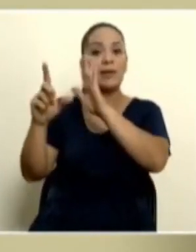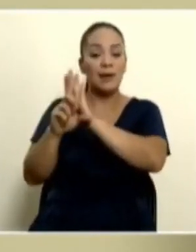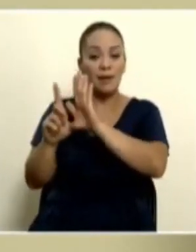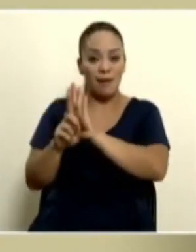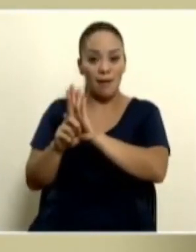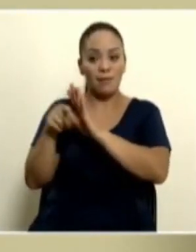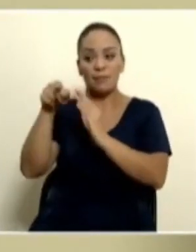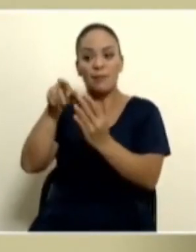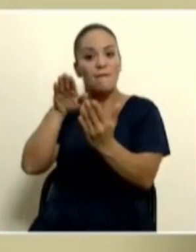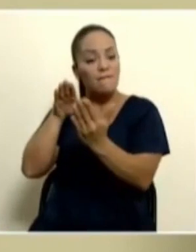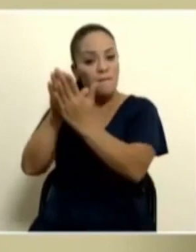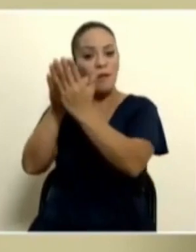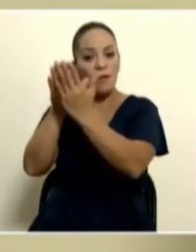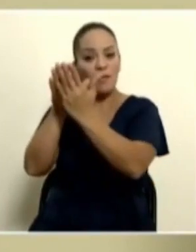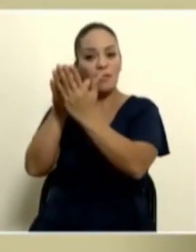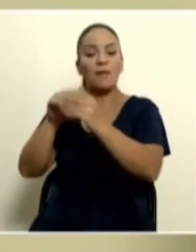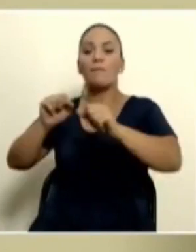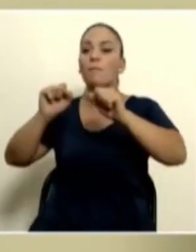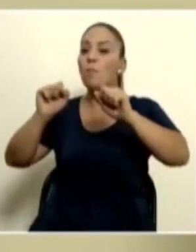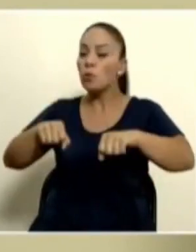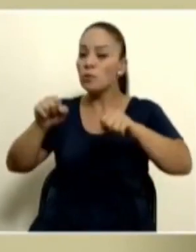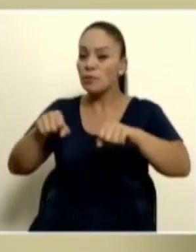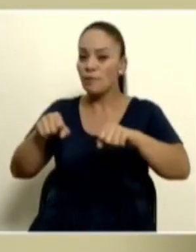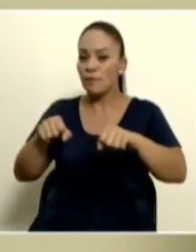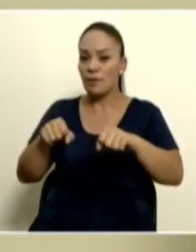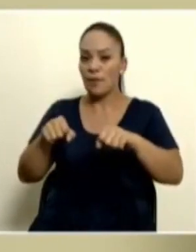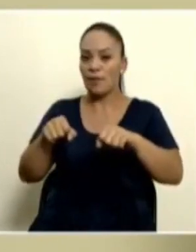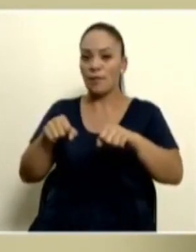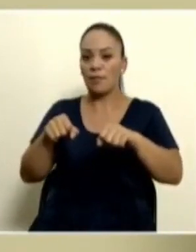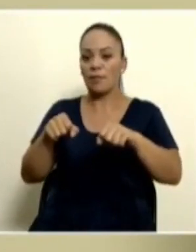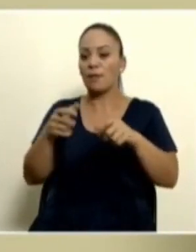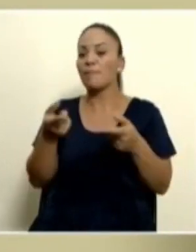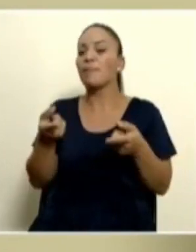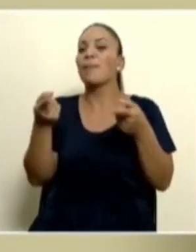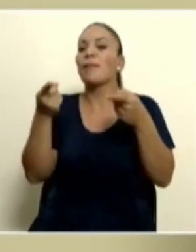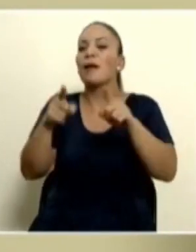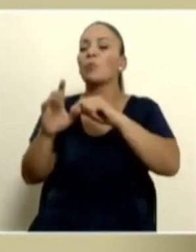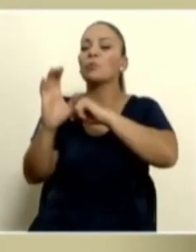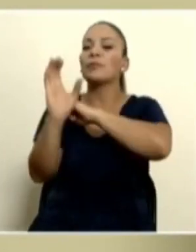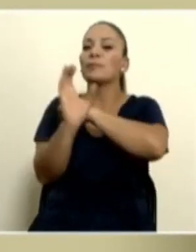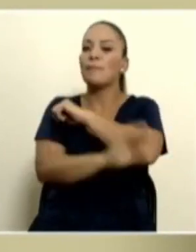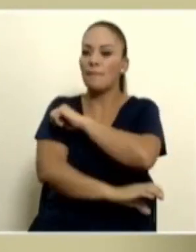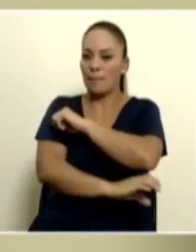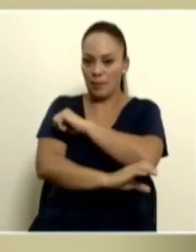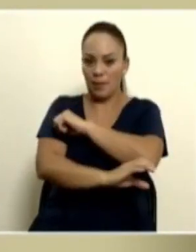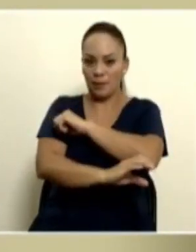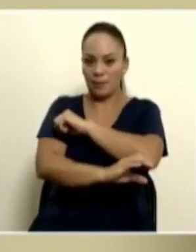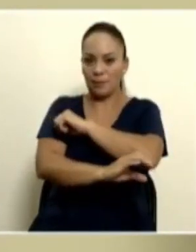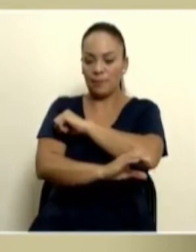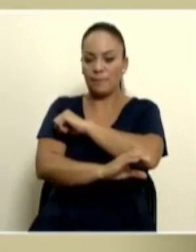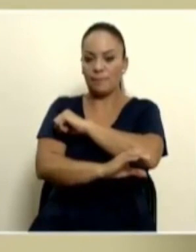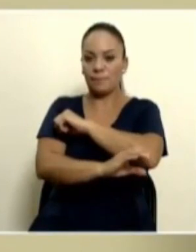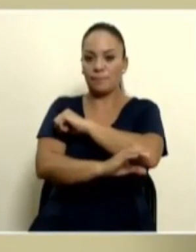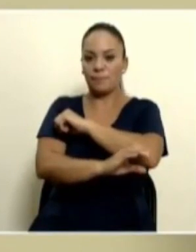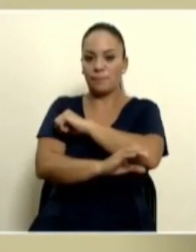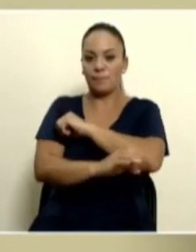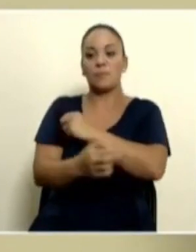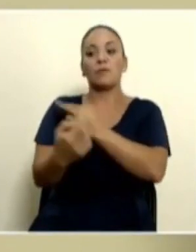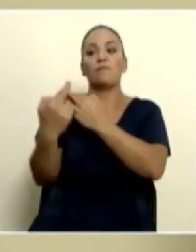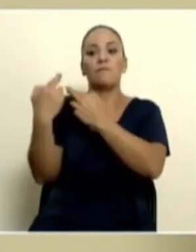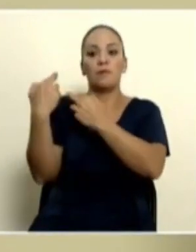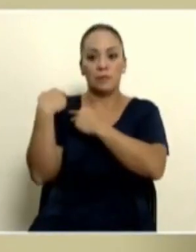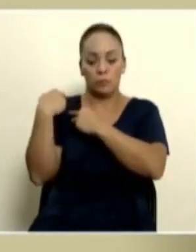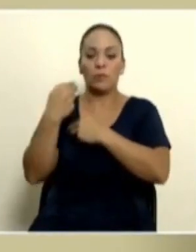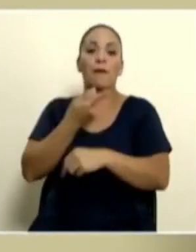enfrenta la posibilidad de causas penales y responsabilidad personal,